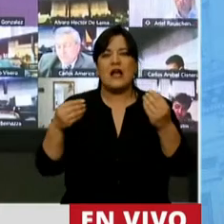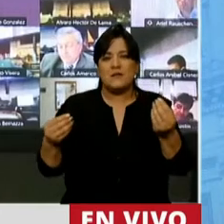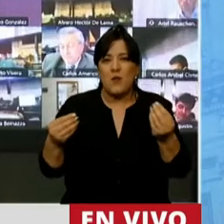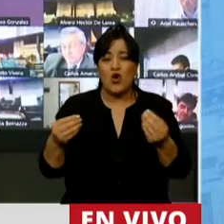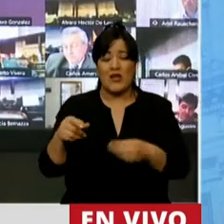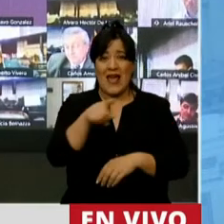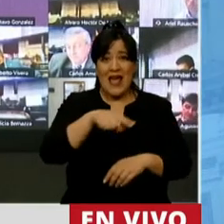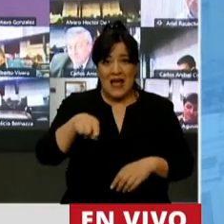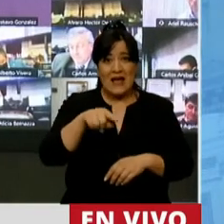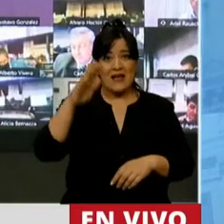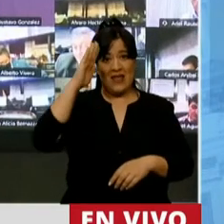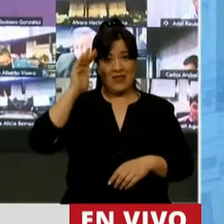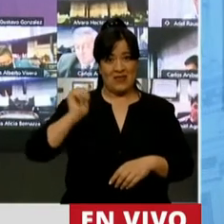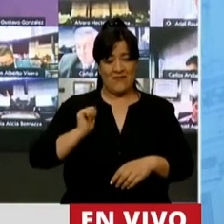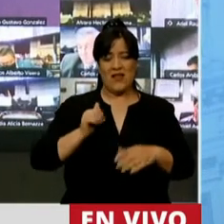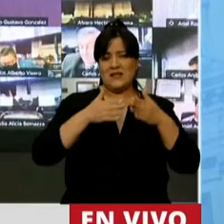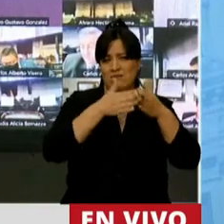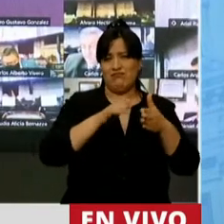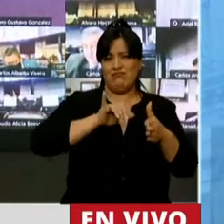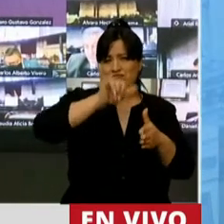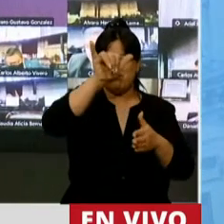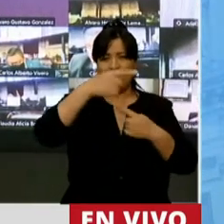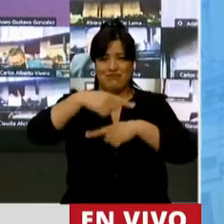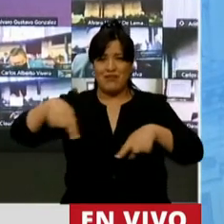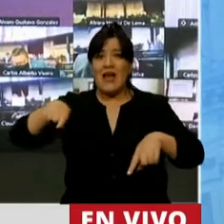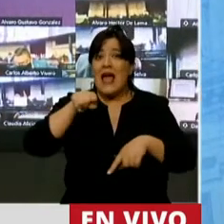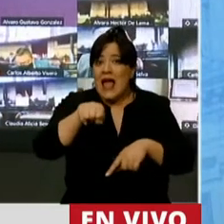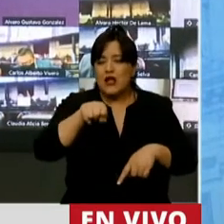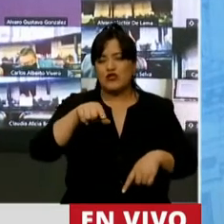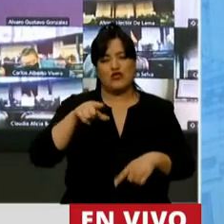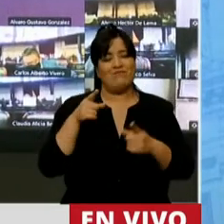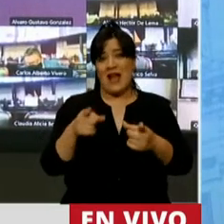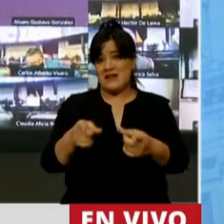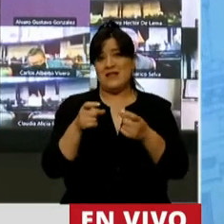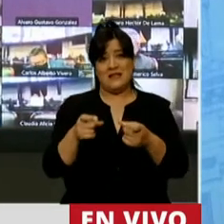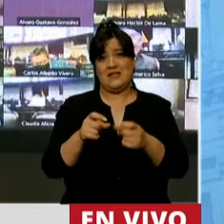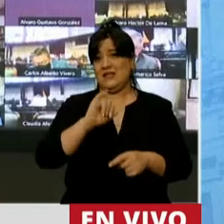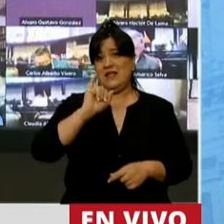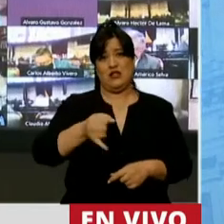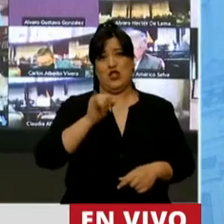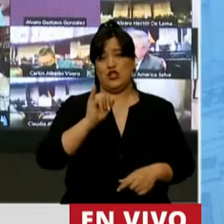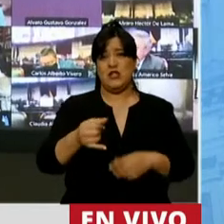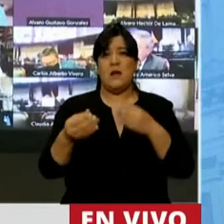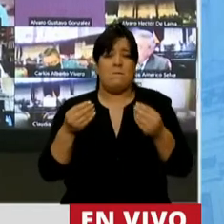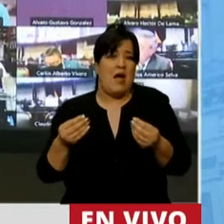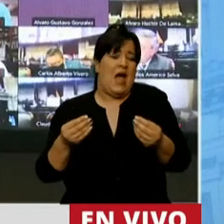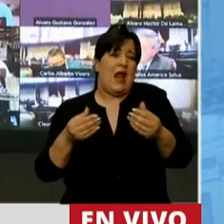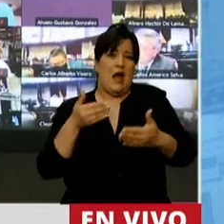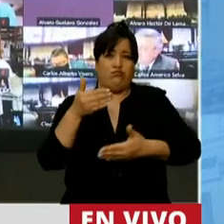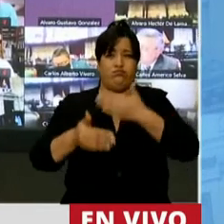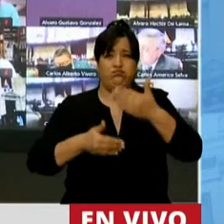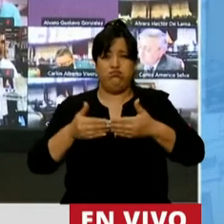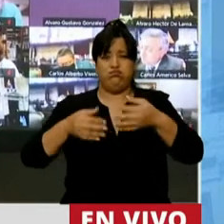porque ello es precisamente uno de sus elementos esenciales para poder afrontar el funcionamiento